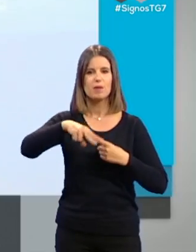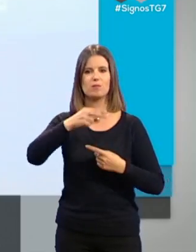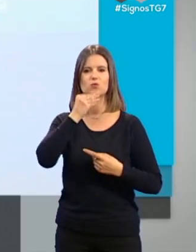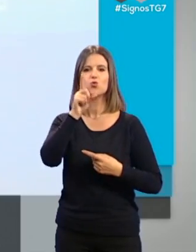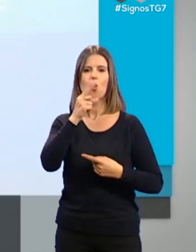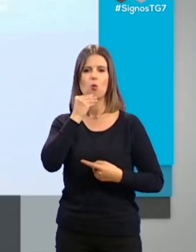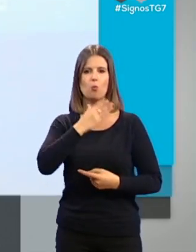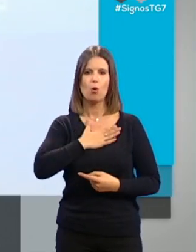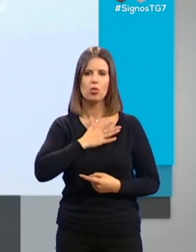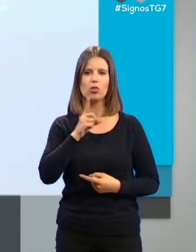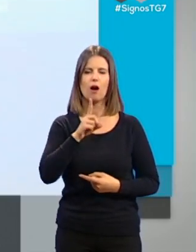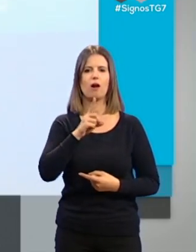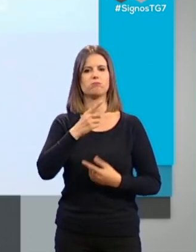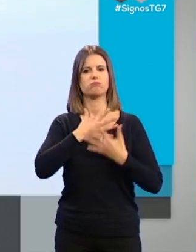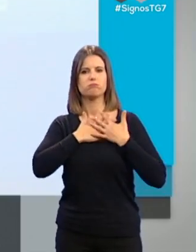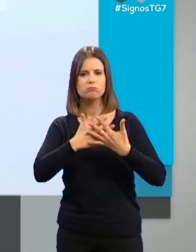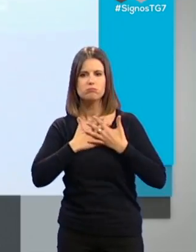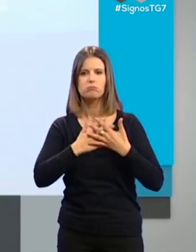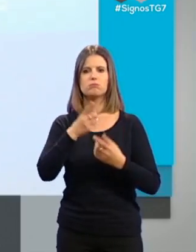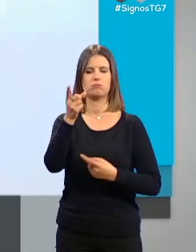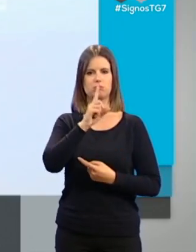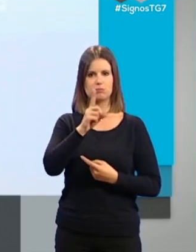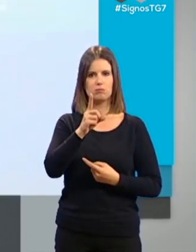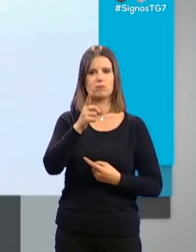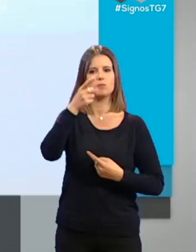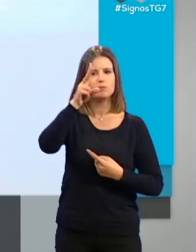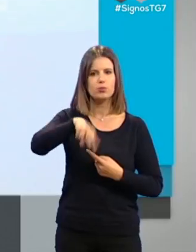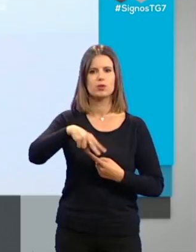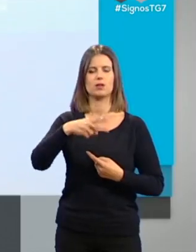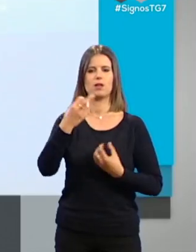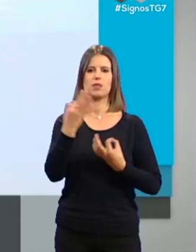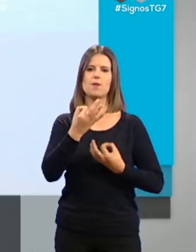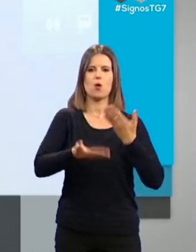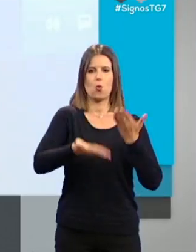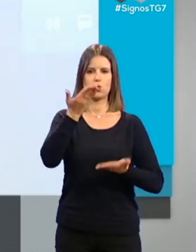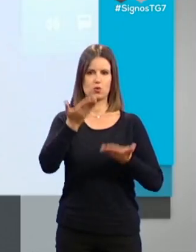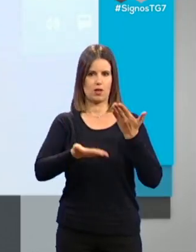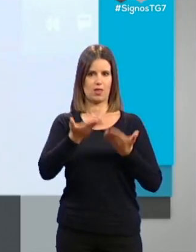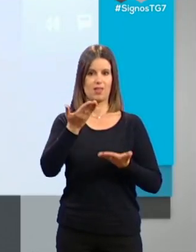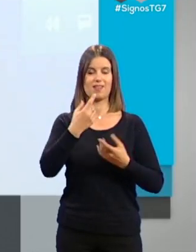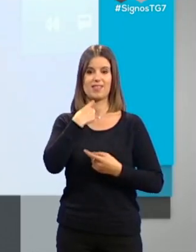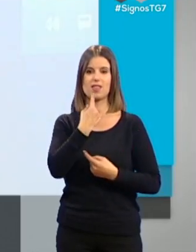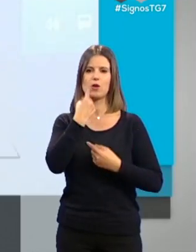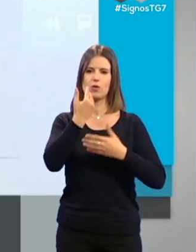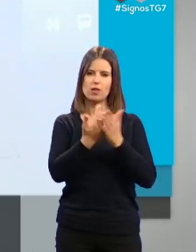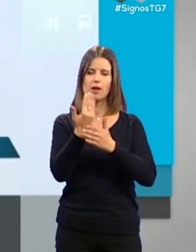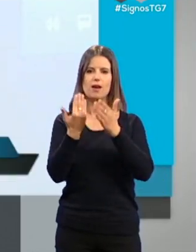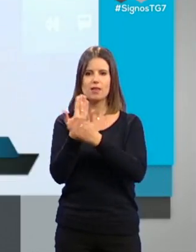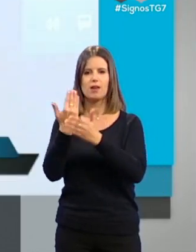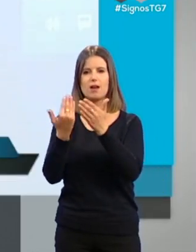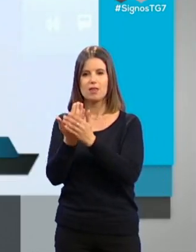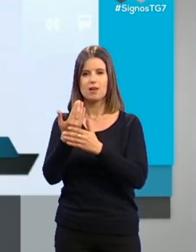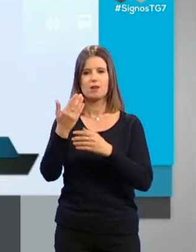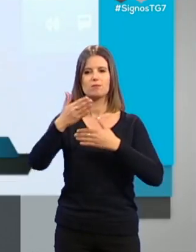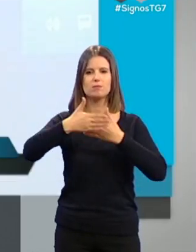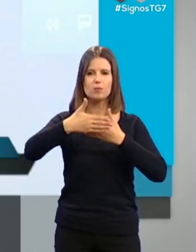ni de altruismo de unos para con otros, es un ejercicio de justicia. Deciros que cada día cuando abrimos nuestras